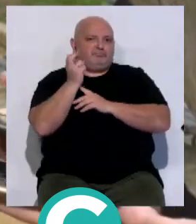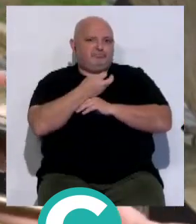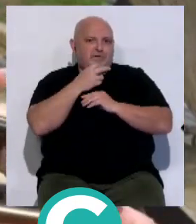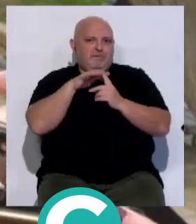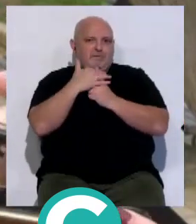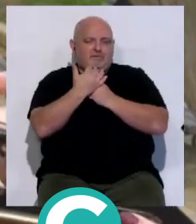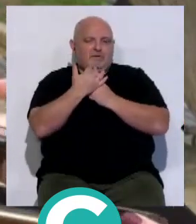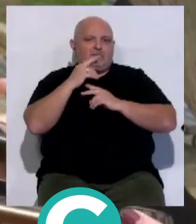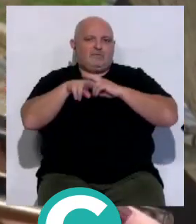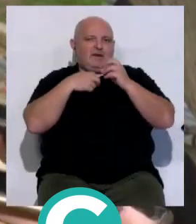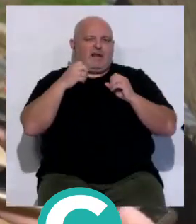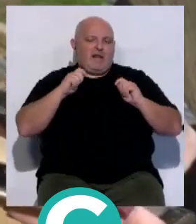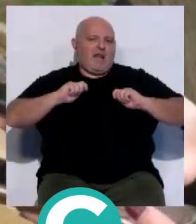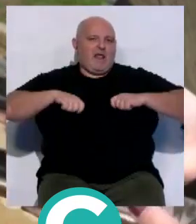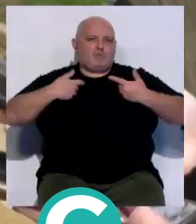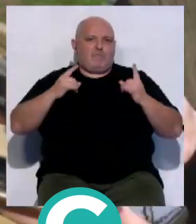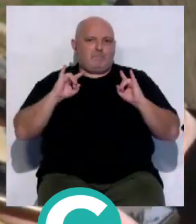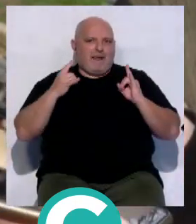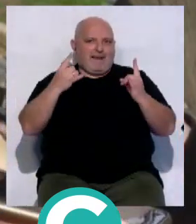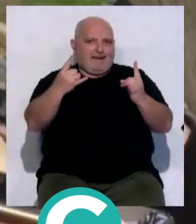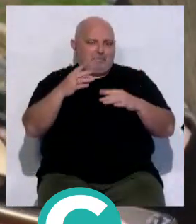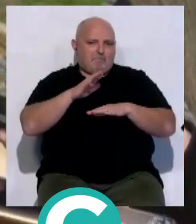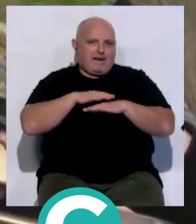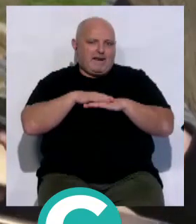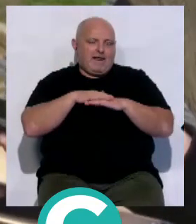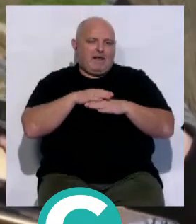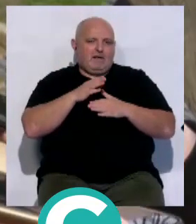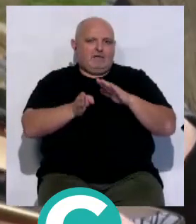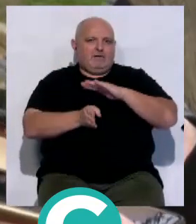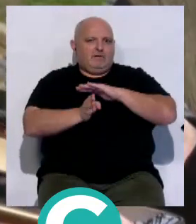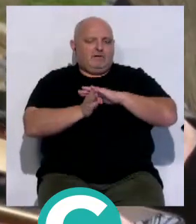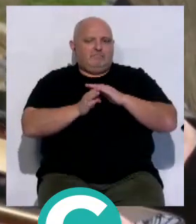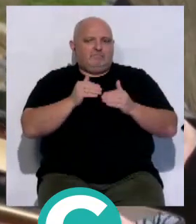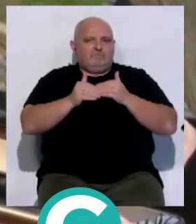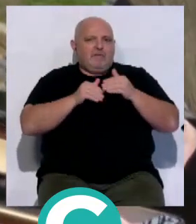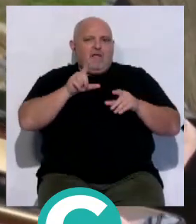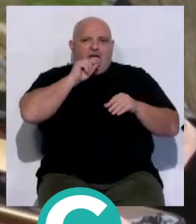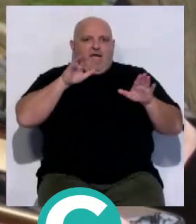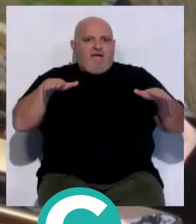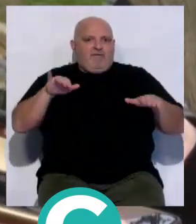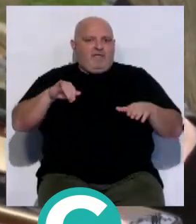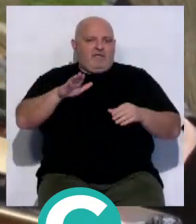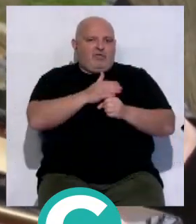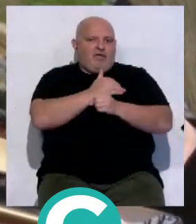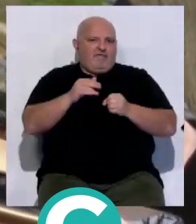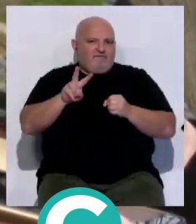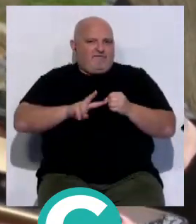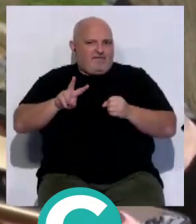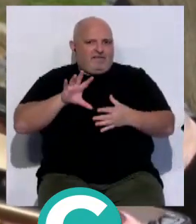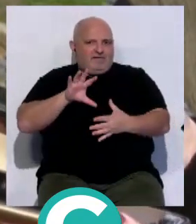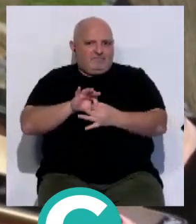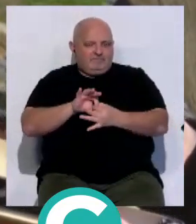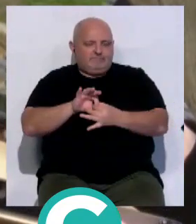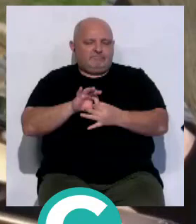y la renaturalización de la ciudad para que siga habiendo aves en todas nuestras zonas verdes. Y también